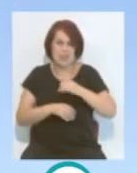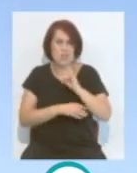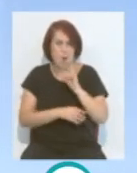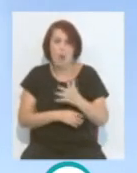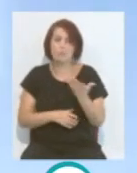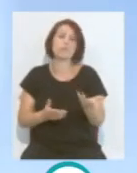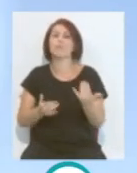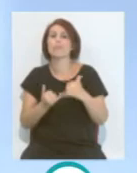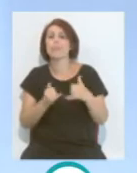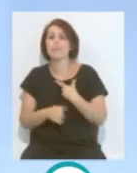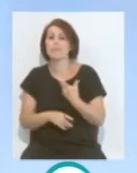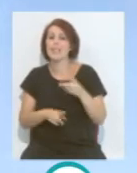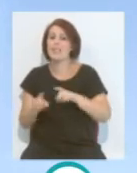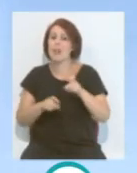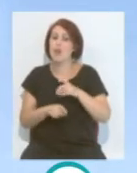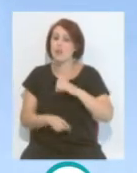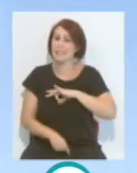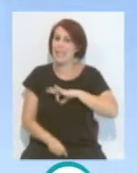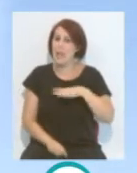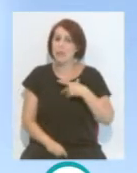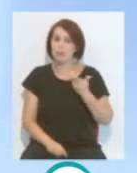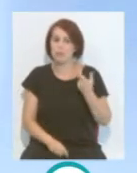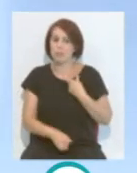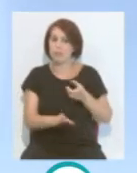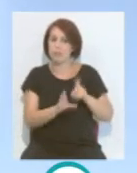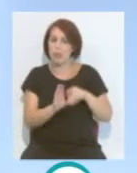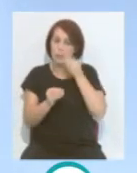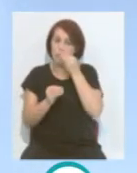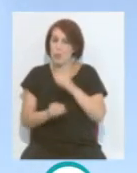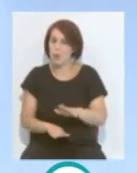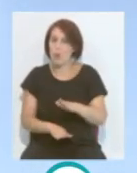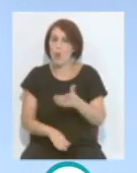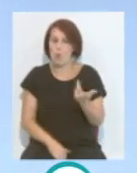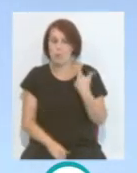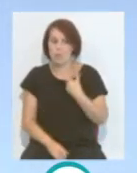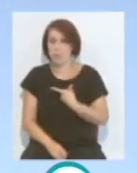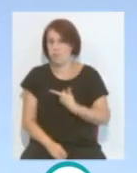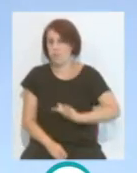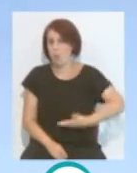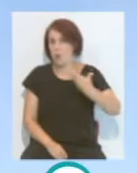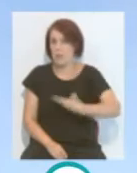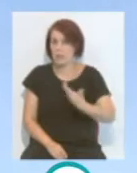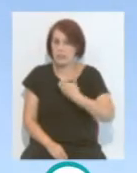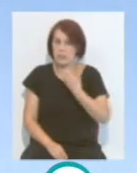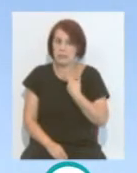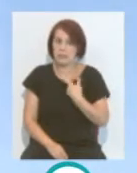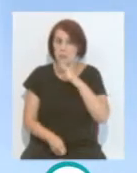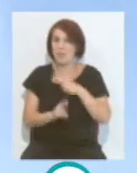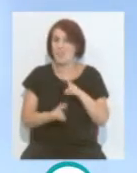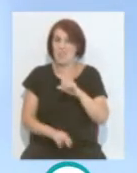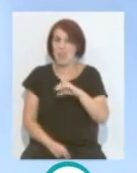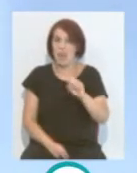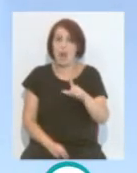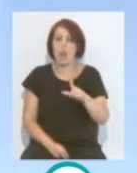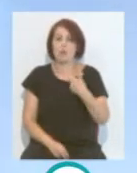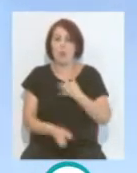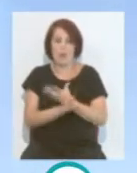final, lo que le hemos visto con la selección chilena, los minutos que le hemos visto sustituyendo a todo un buque insignia como es Arturo Vidal, creo que es un jugador para el centro